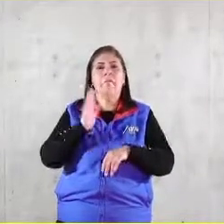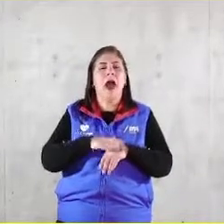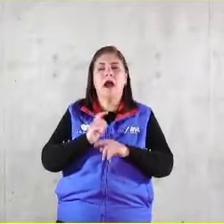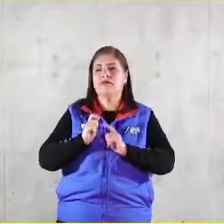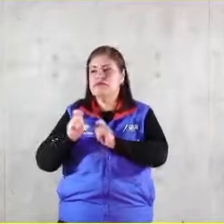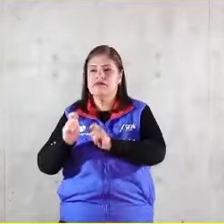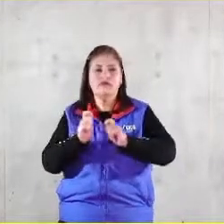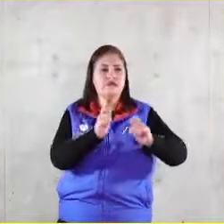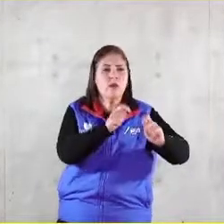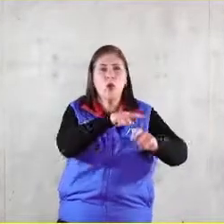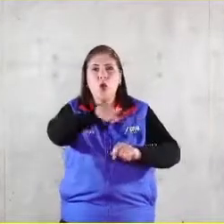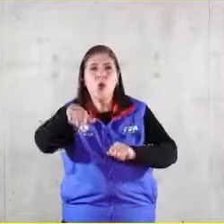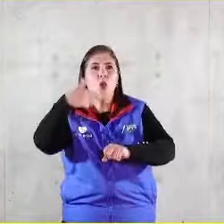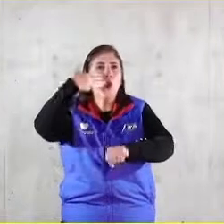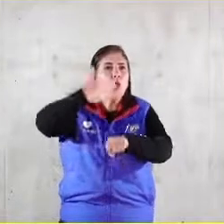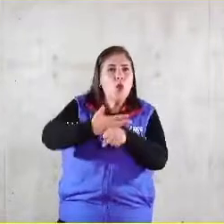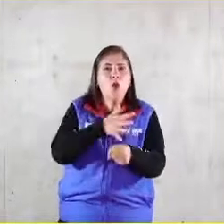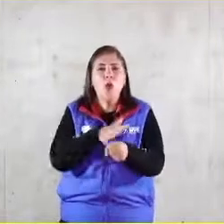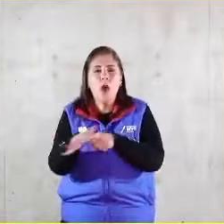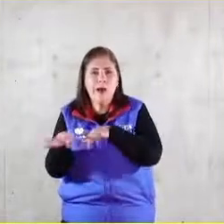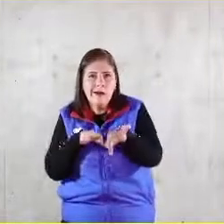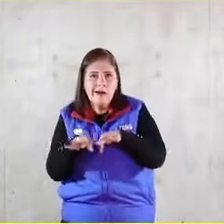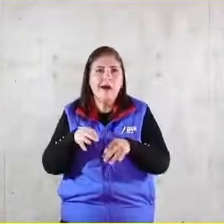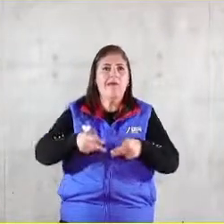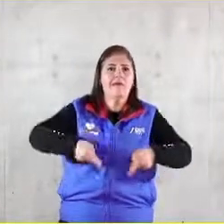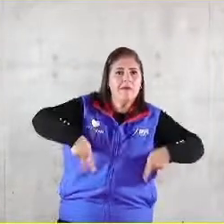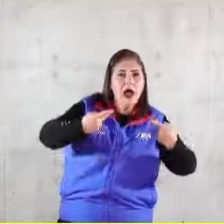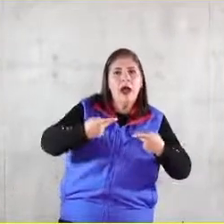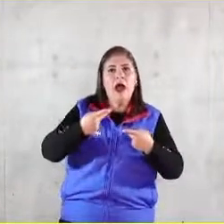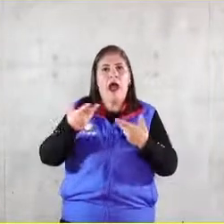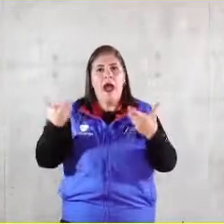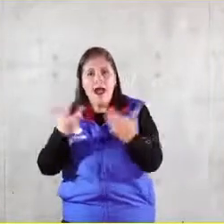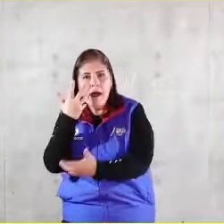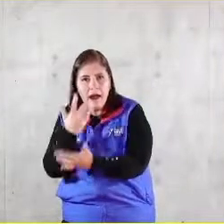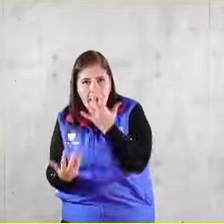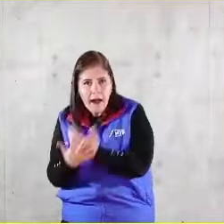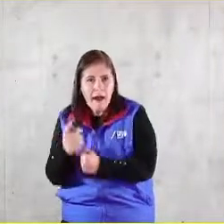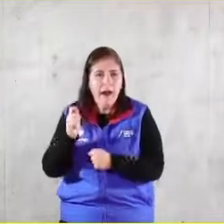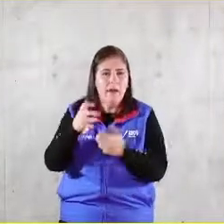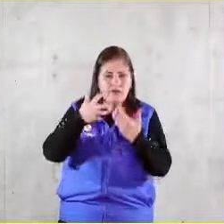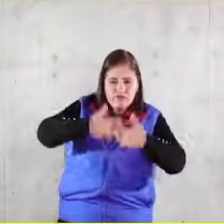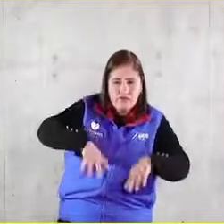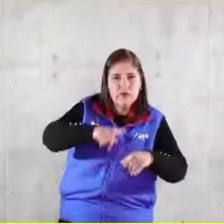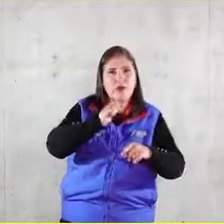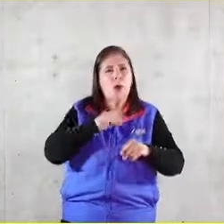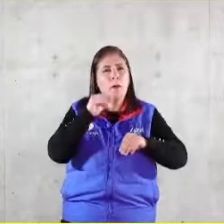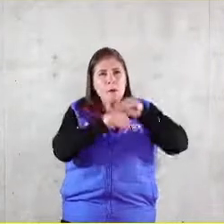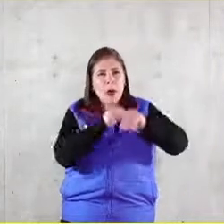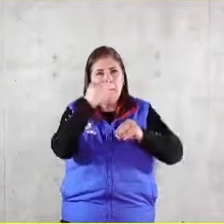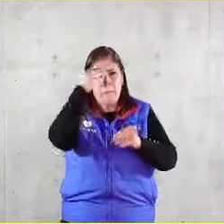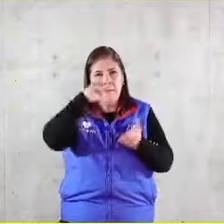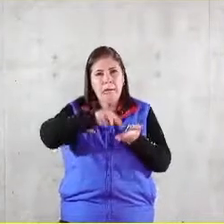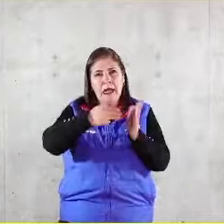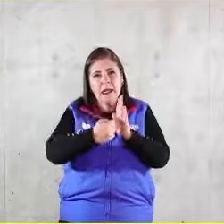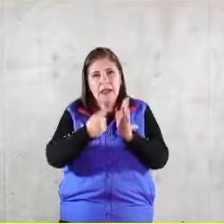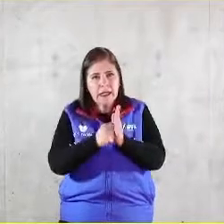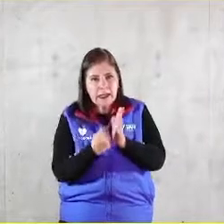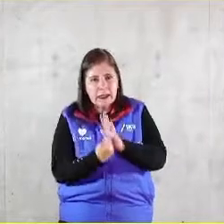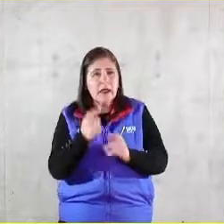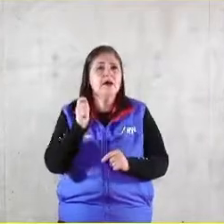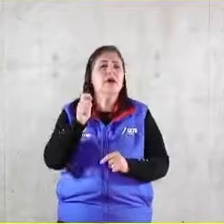quien quien reporta quien opera quien vende quien quien hace la mercadotecnia es decir pulverizar el trabajo